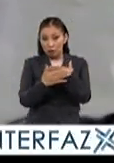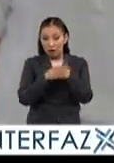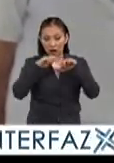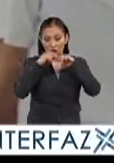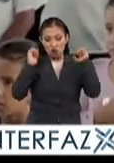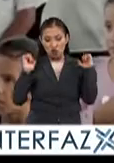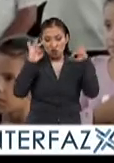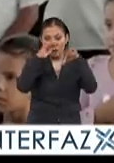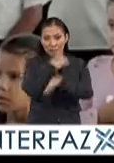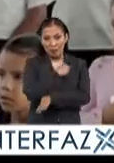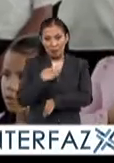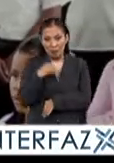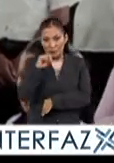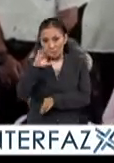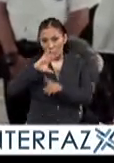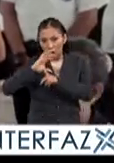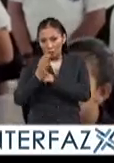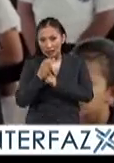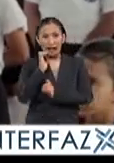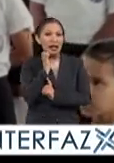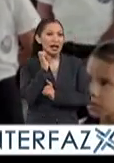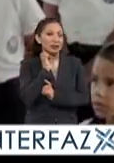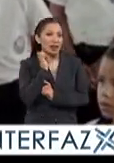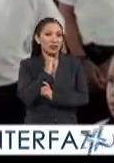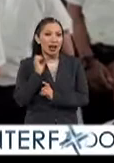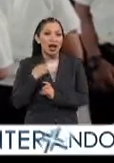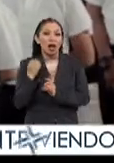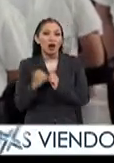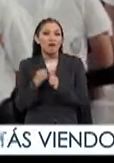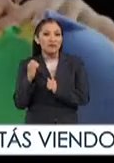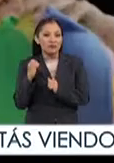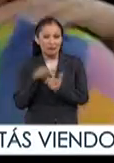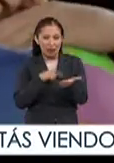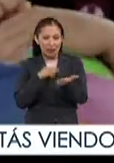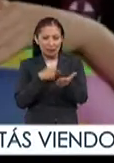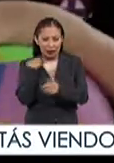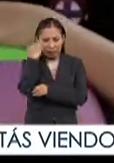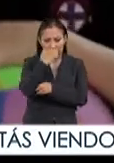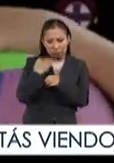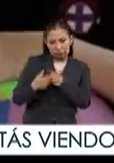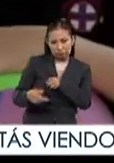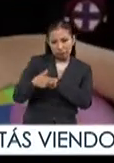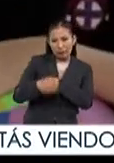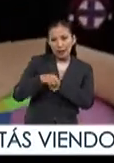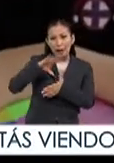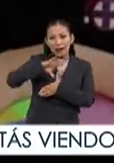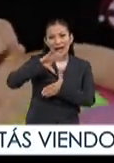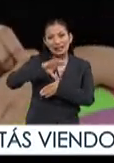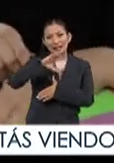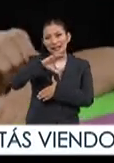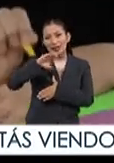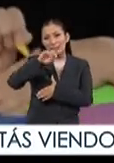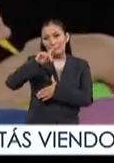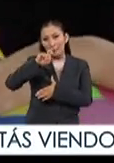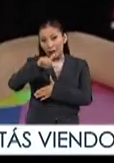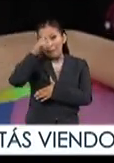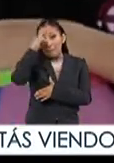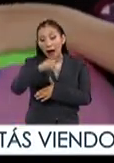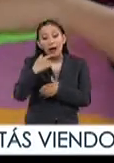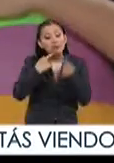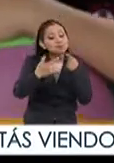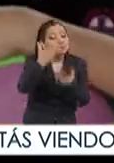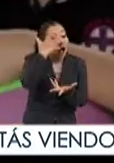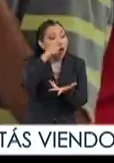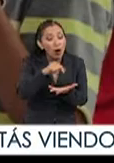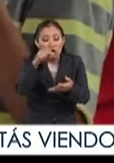reunirán los integrantes del Comité Ejecutivo de la Conferencia de Estadísticas de las Américas de la Cepal para acordar